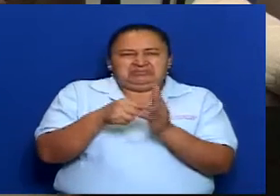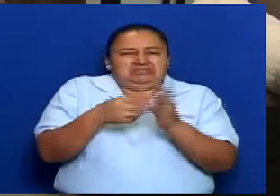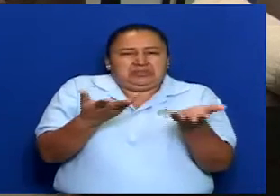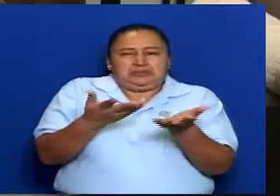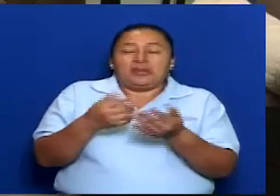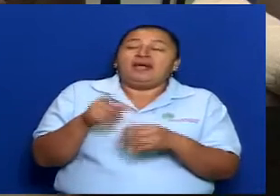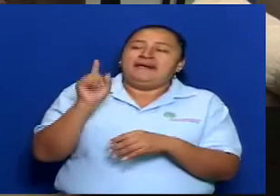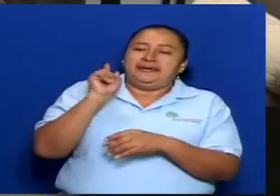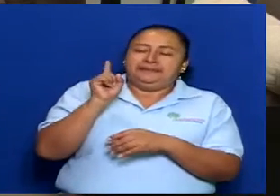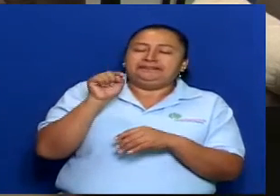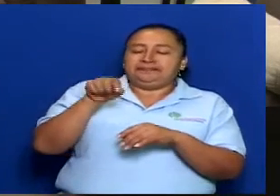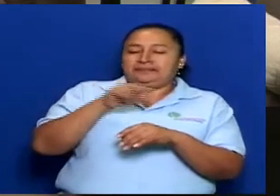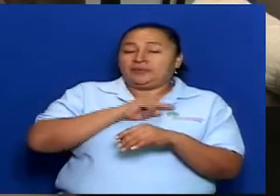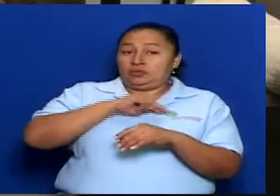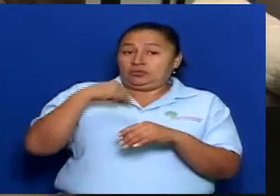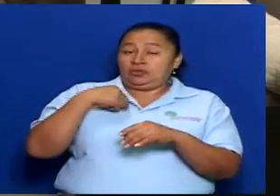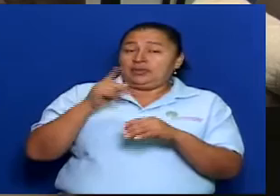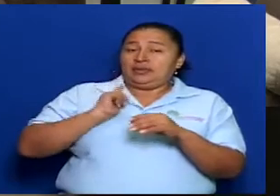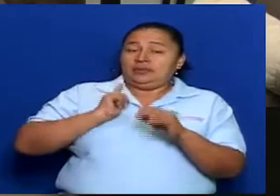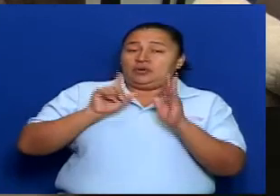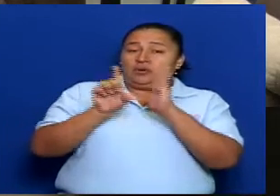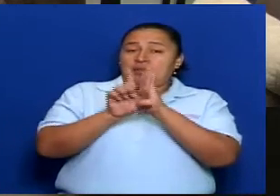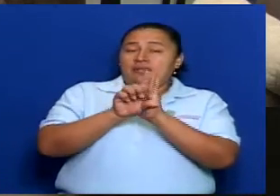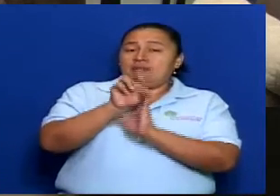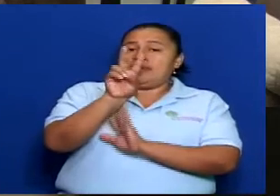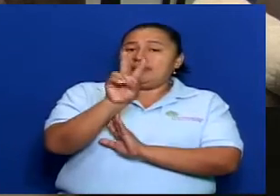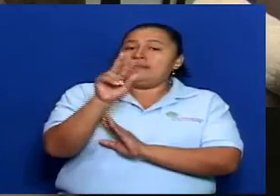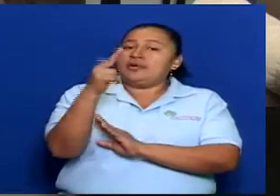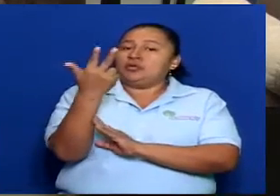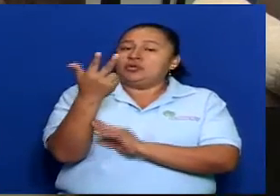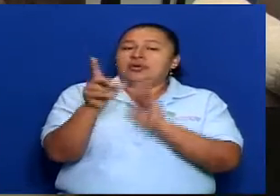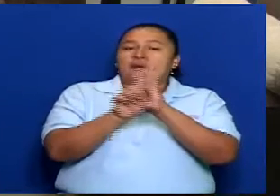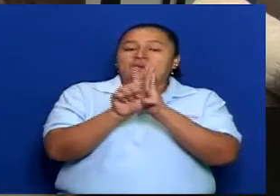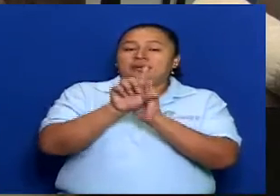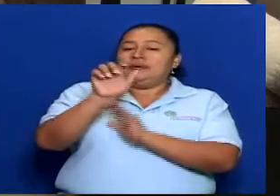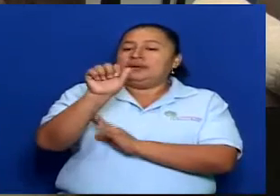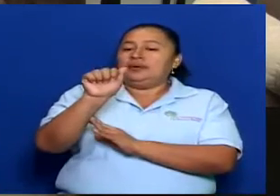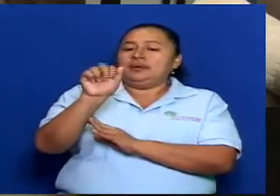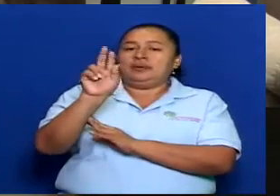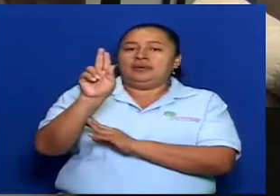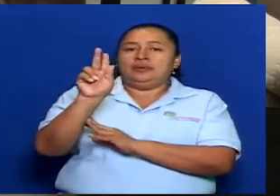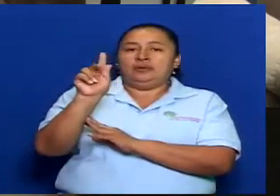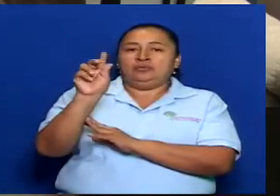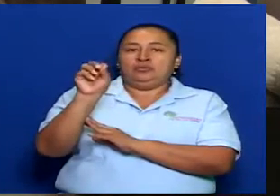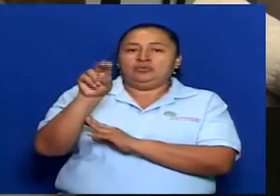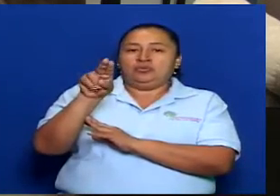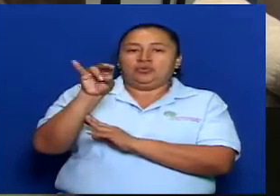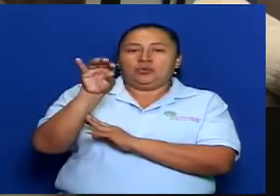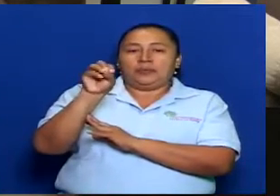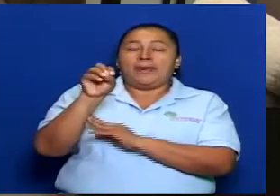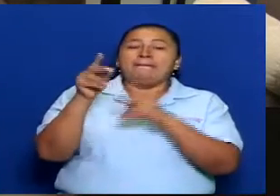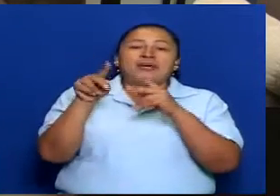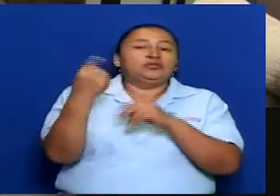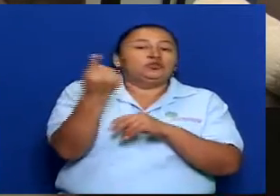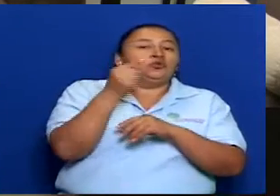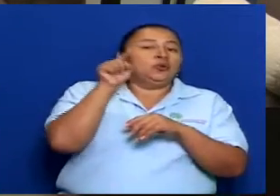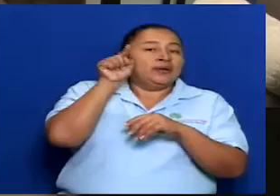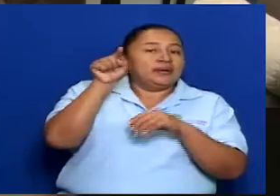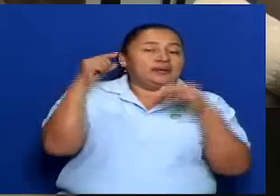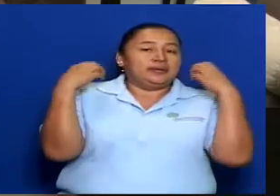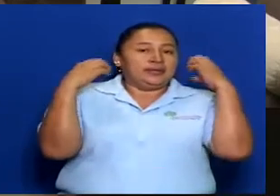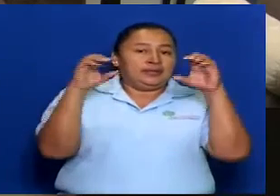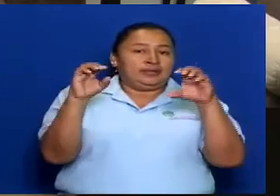es la ley de autonomía. La ley de autonomía, pero es básicamente para la Costa Caribe. Y entonces